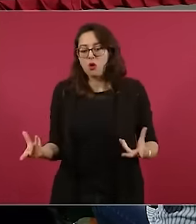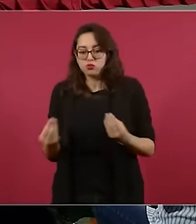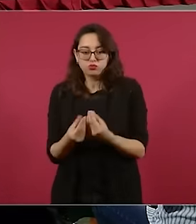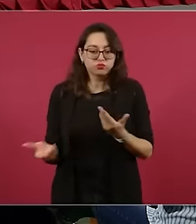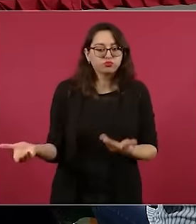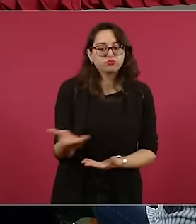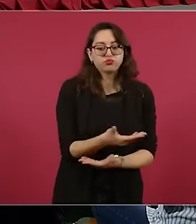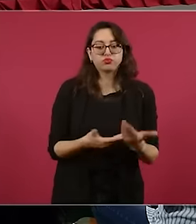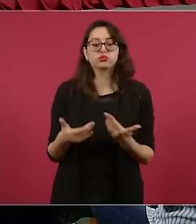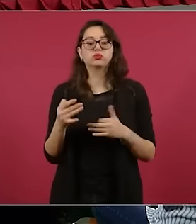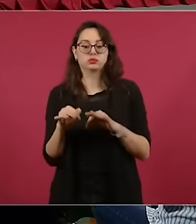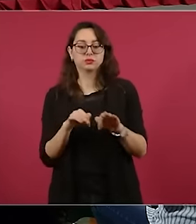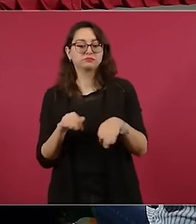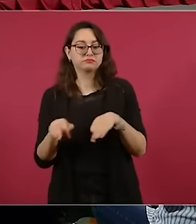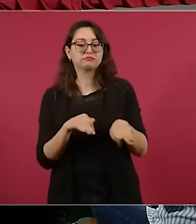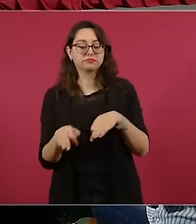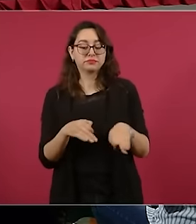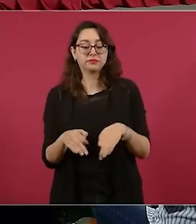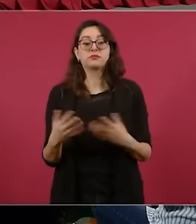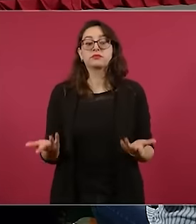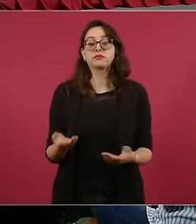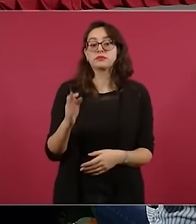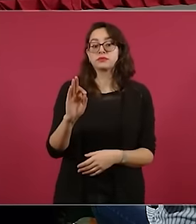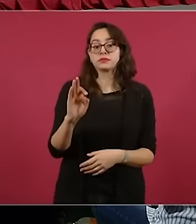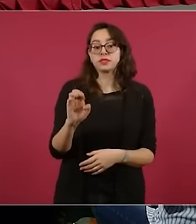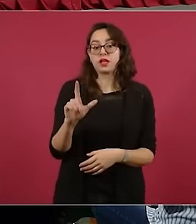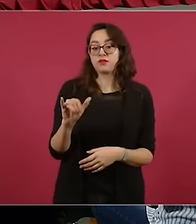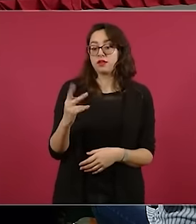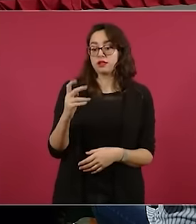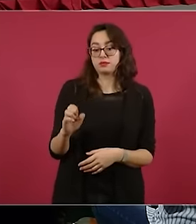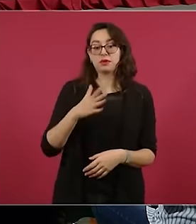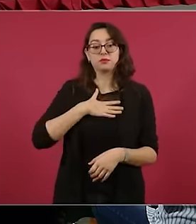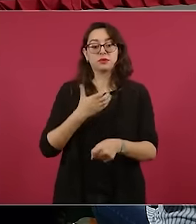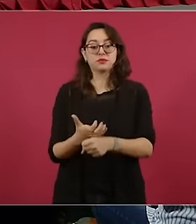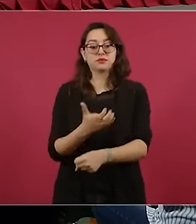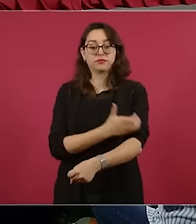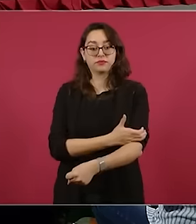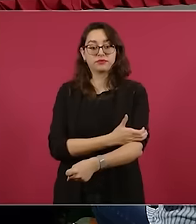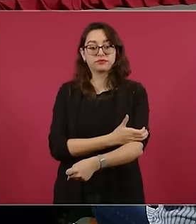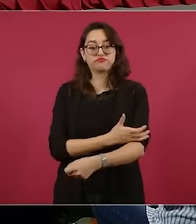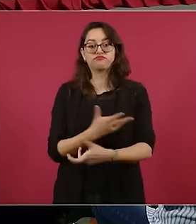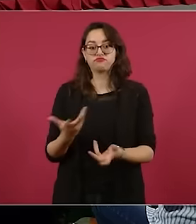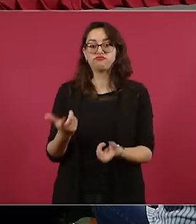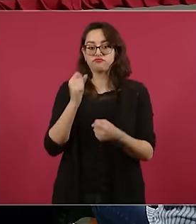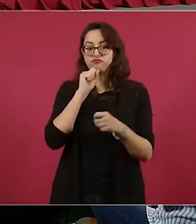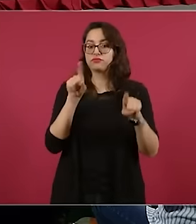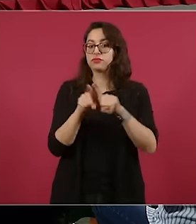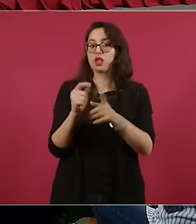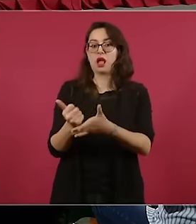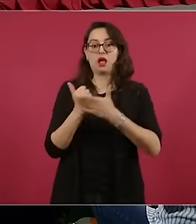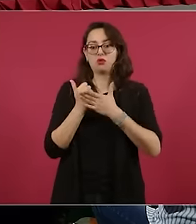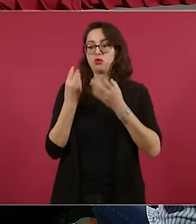Felipe Sataraín, pues nos está ayudando